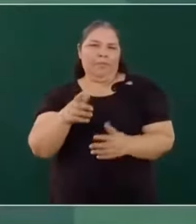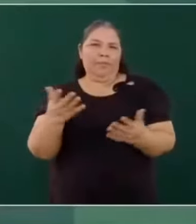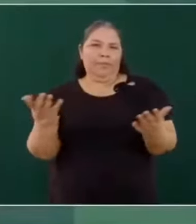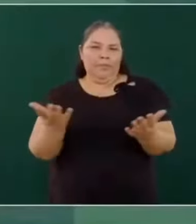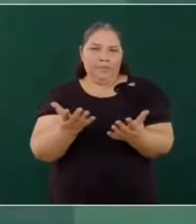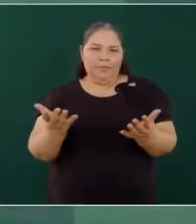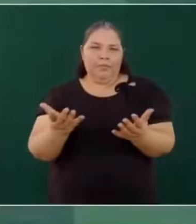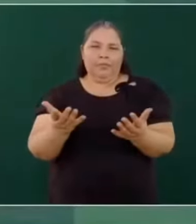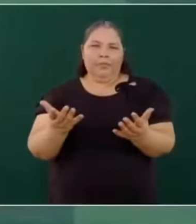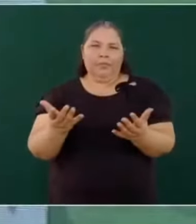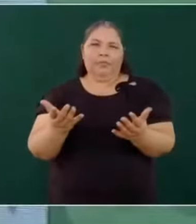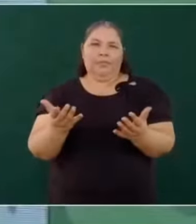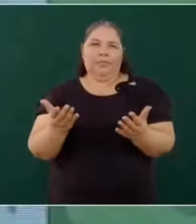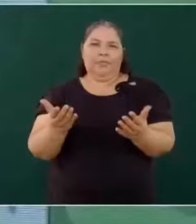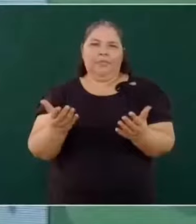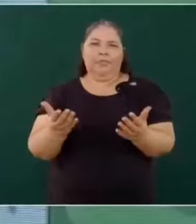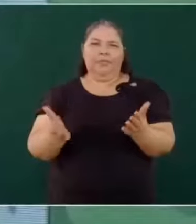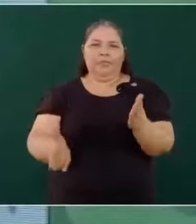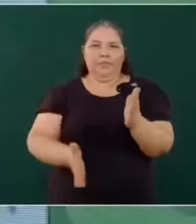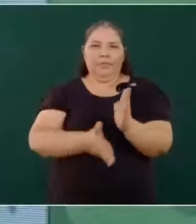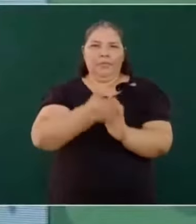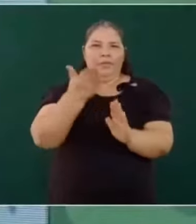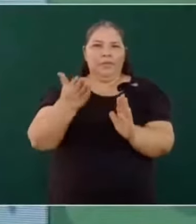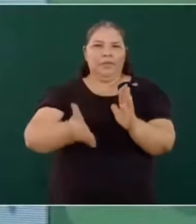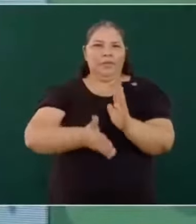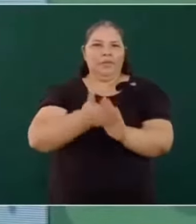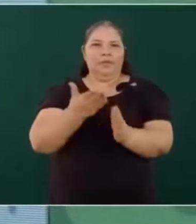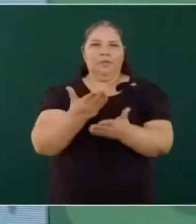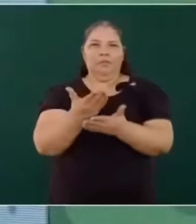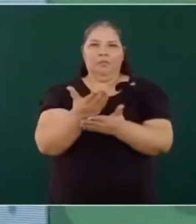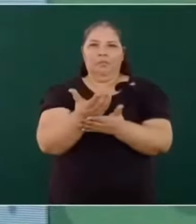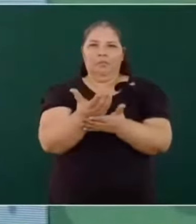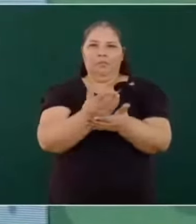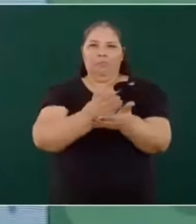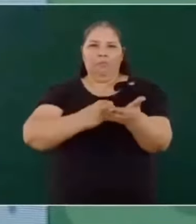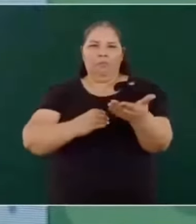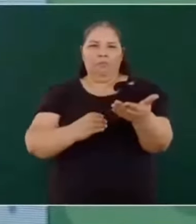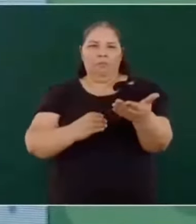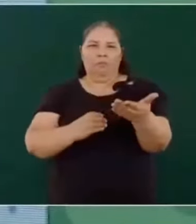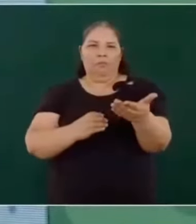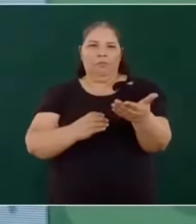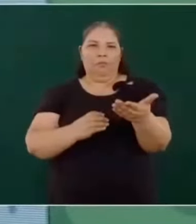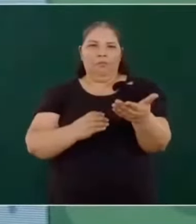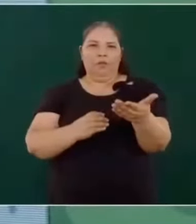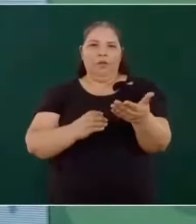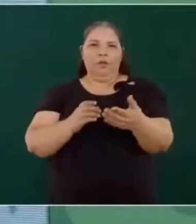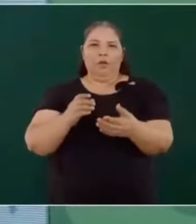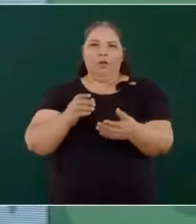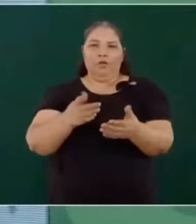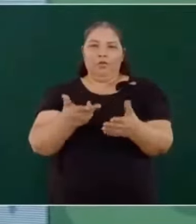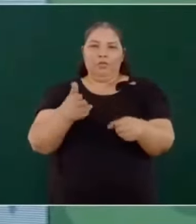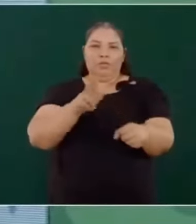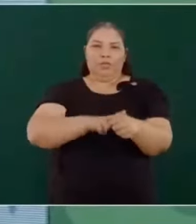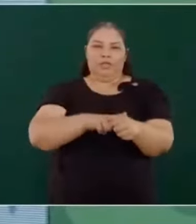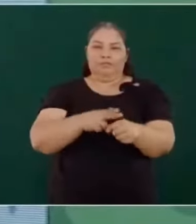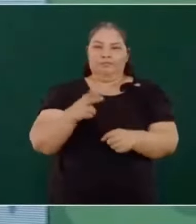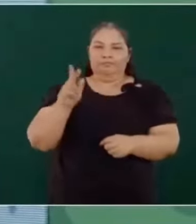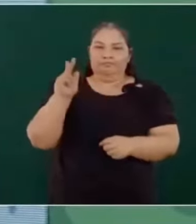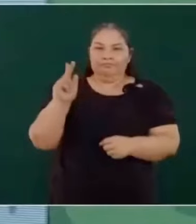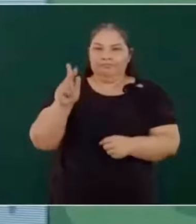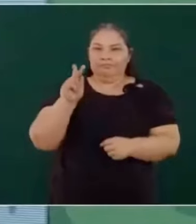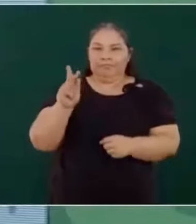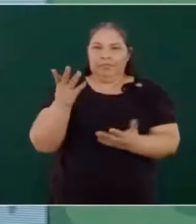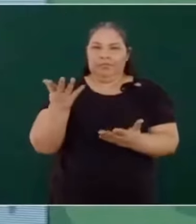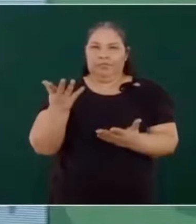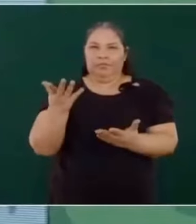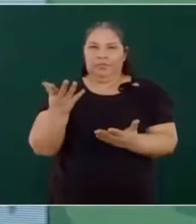mediante contratos hospitales públicos, y había